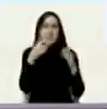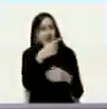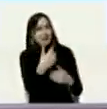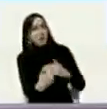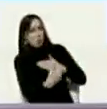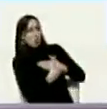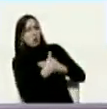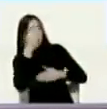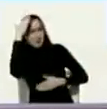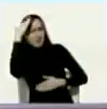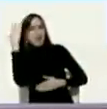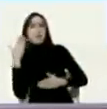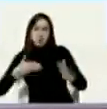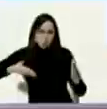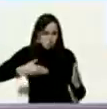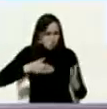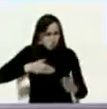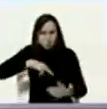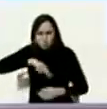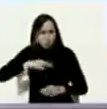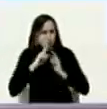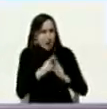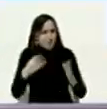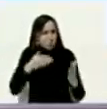terrorismo la violencia con más violencia